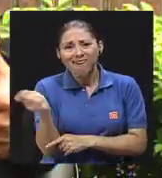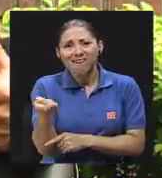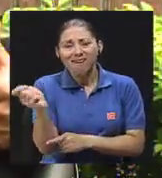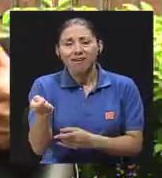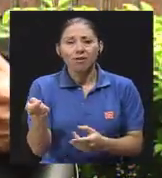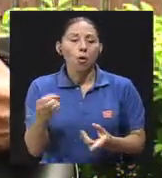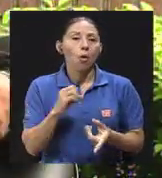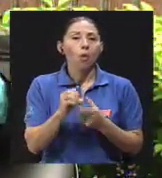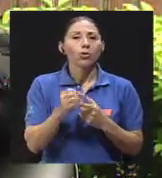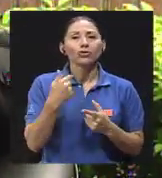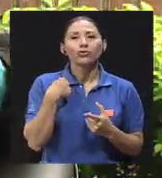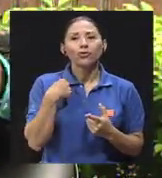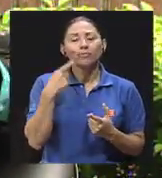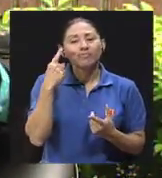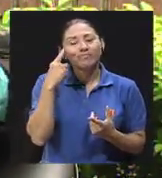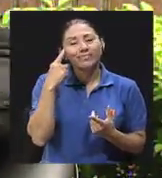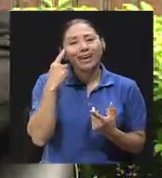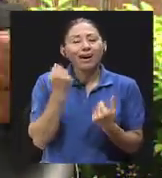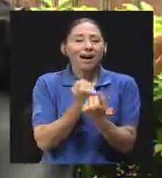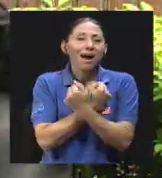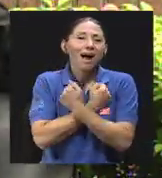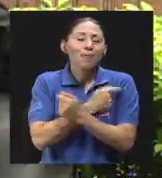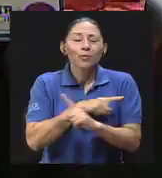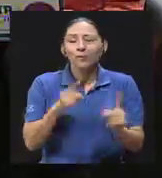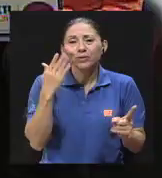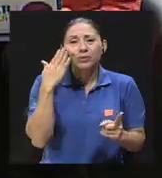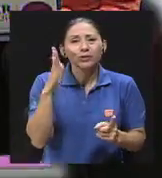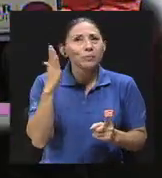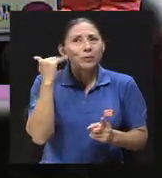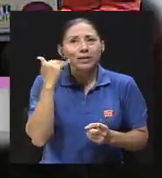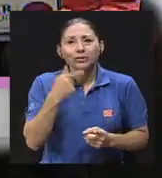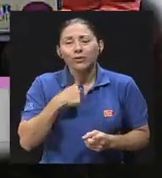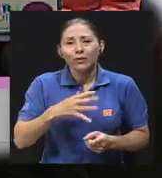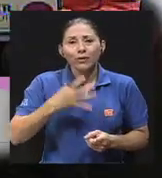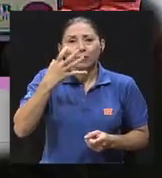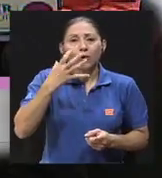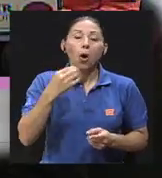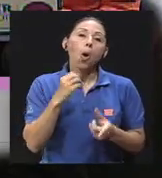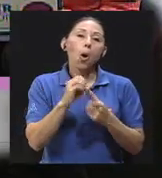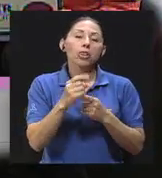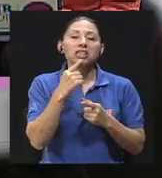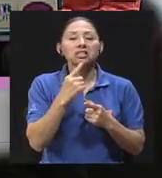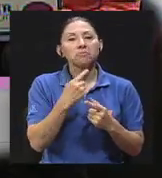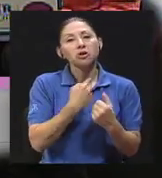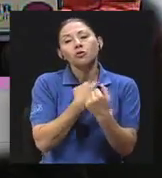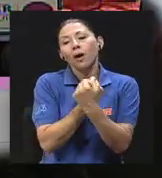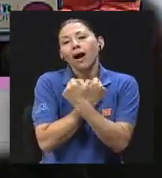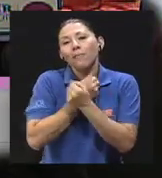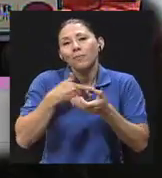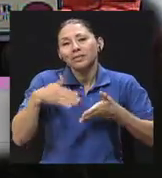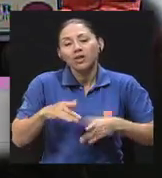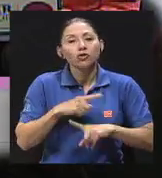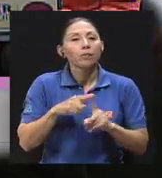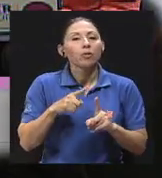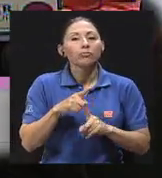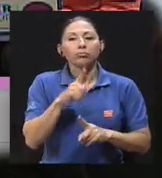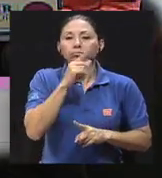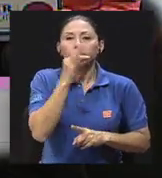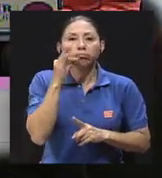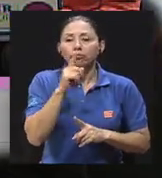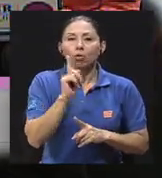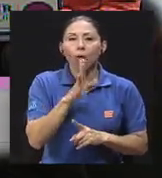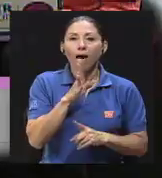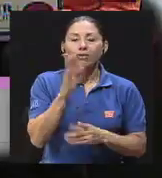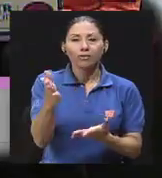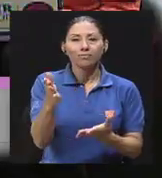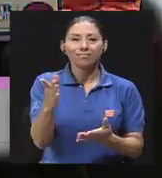estallo en guira. Yo los amo, pero no les hablo. Entonces, eso es lo primero que tenemos que darnos cuenta, que tenemos que romper